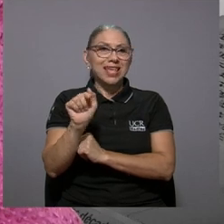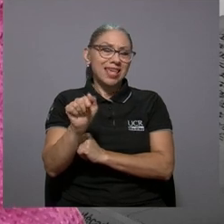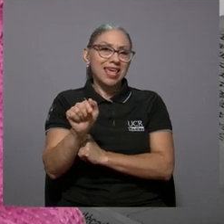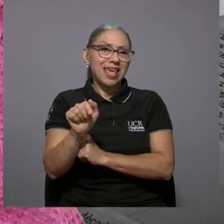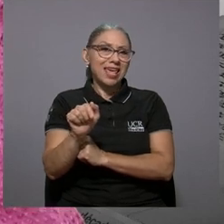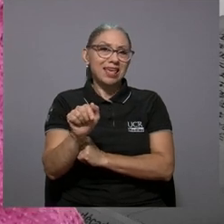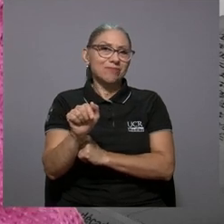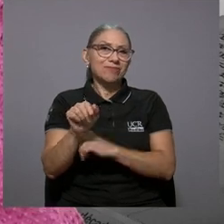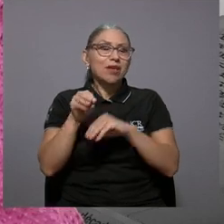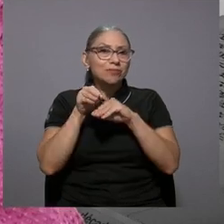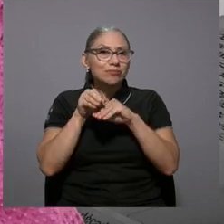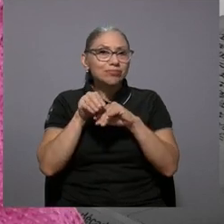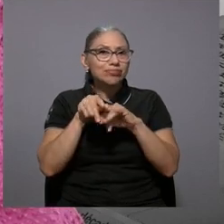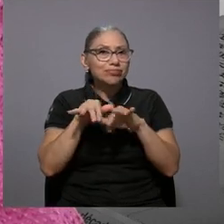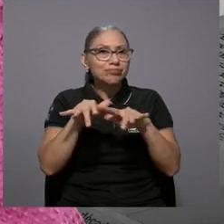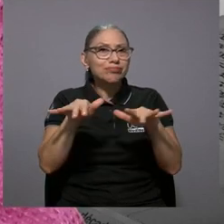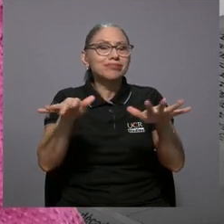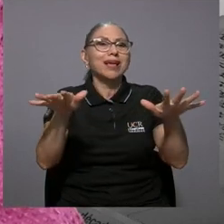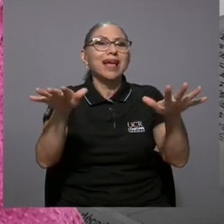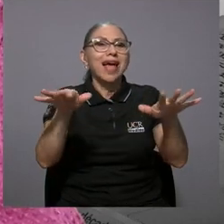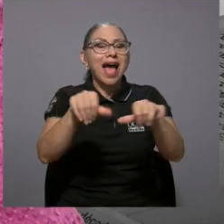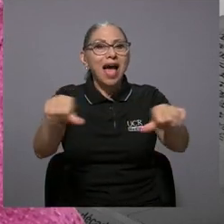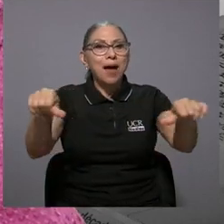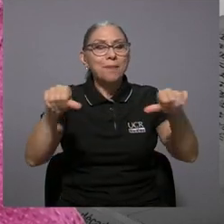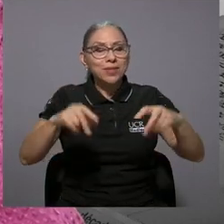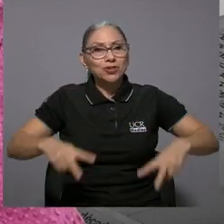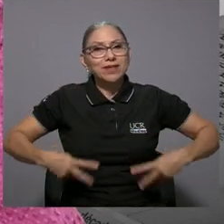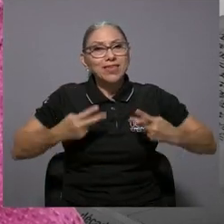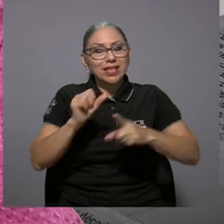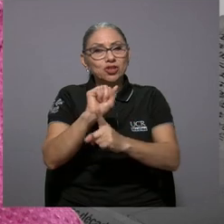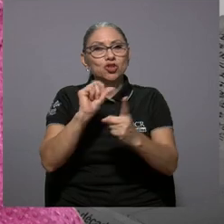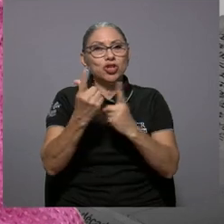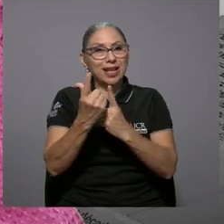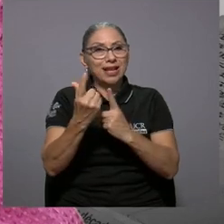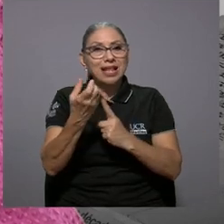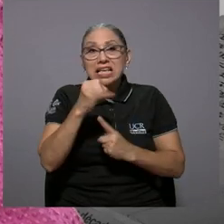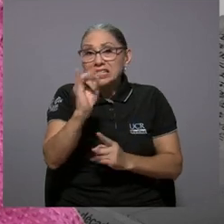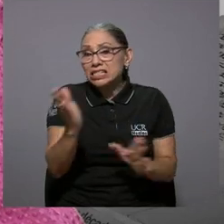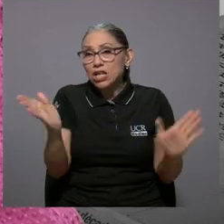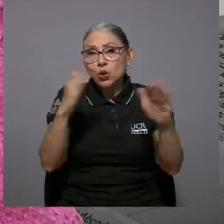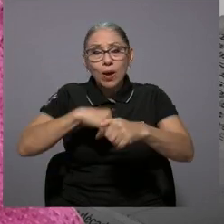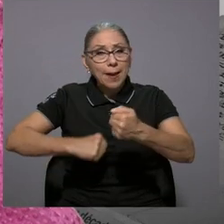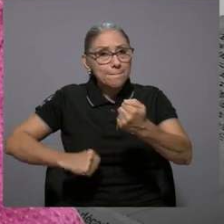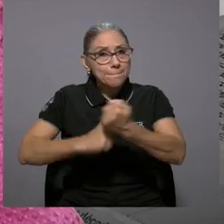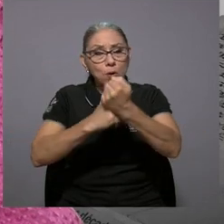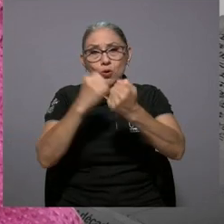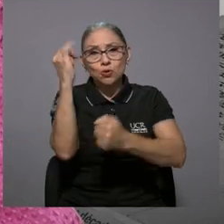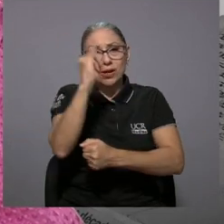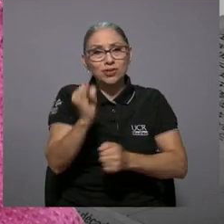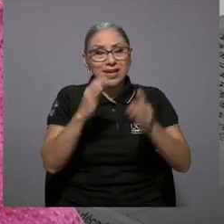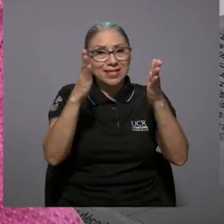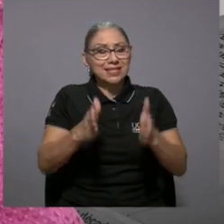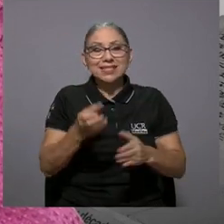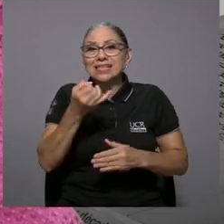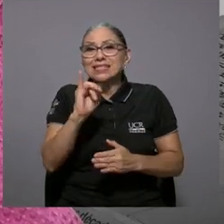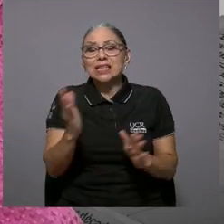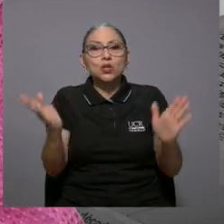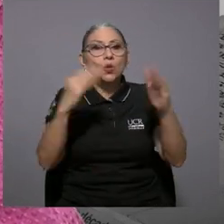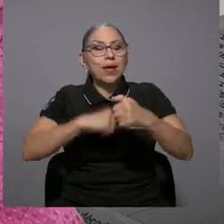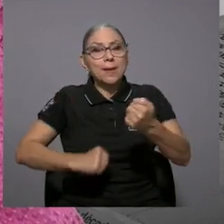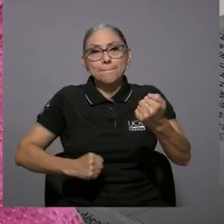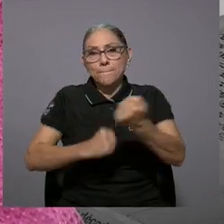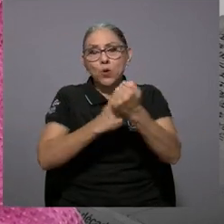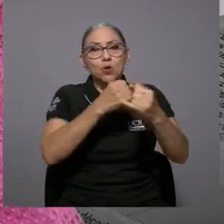los ámbitos de una vida social y si no hay apoyo